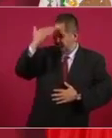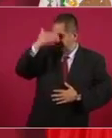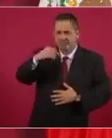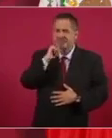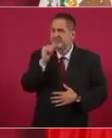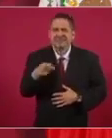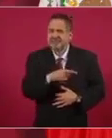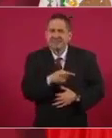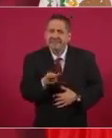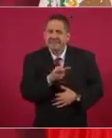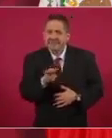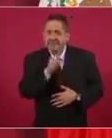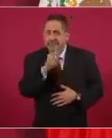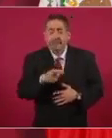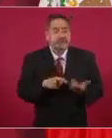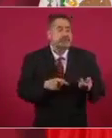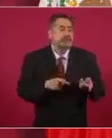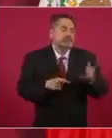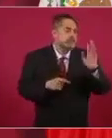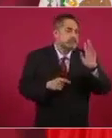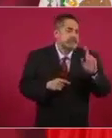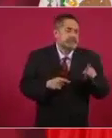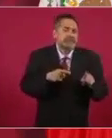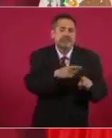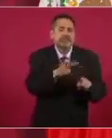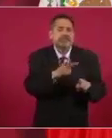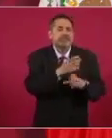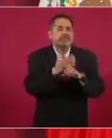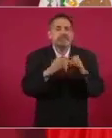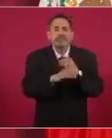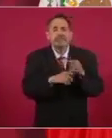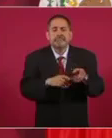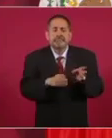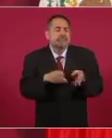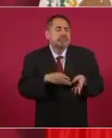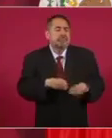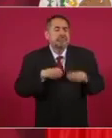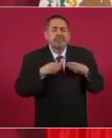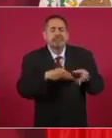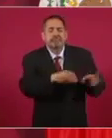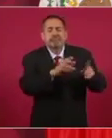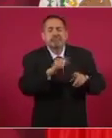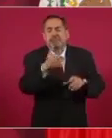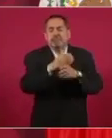sino en sus vidas